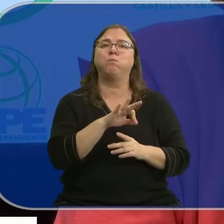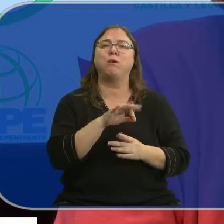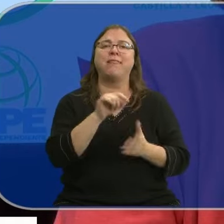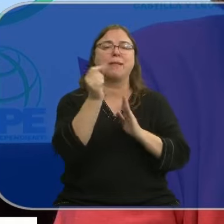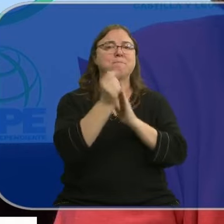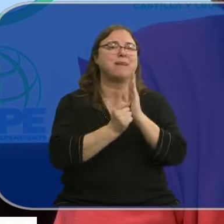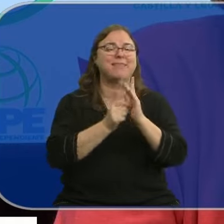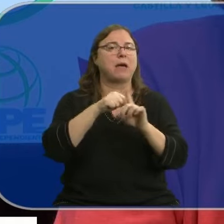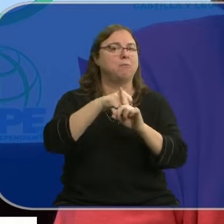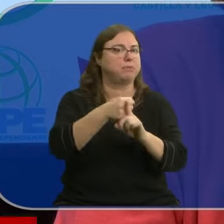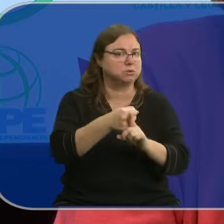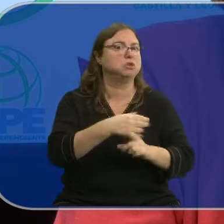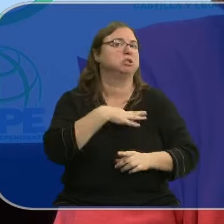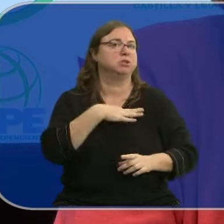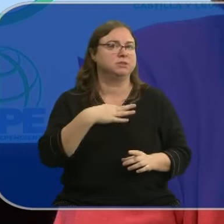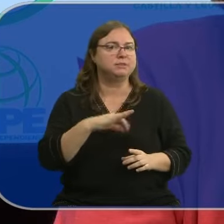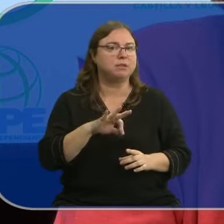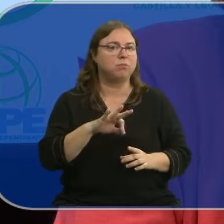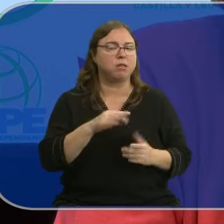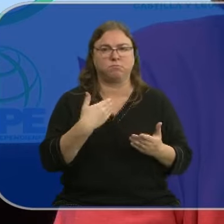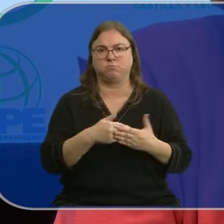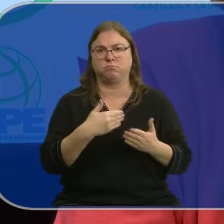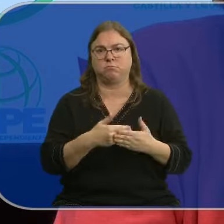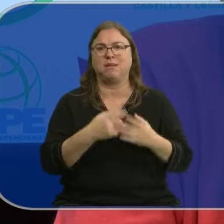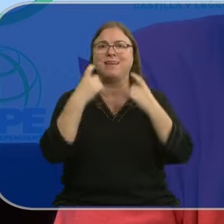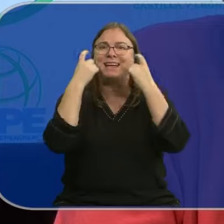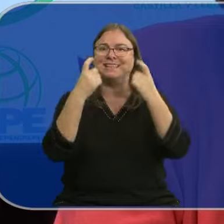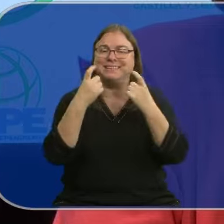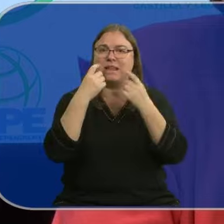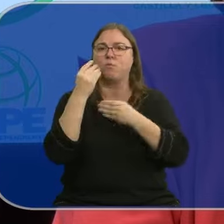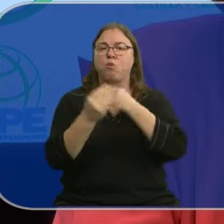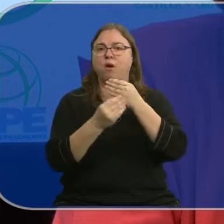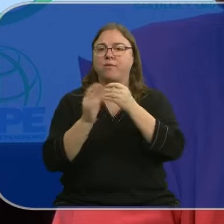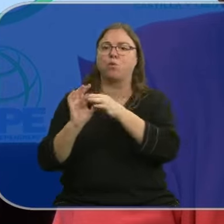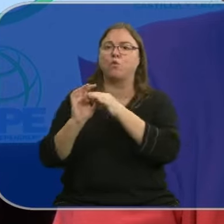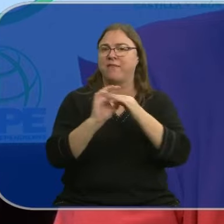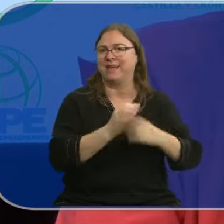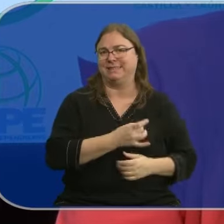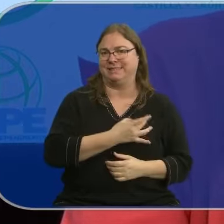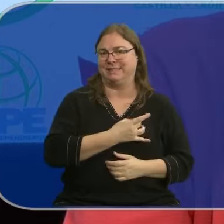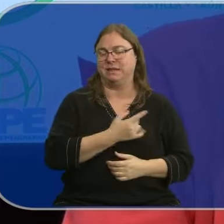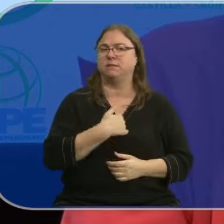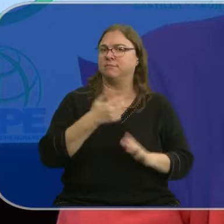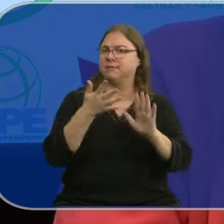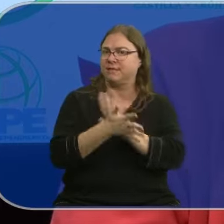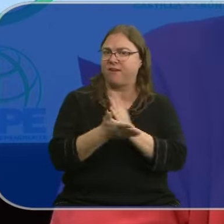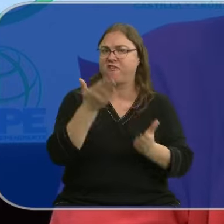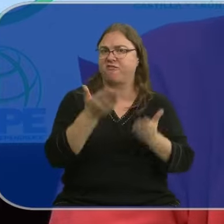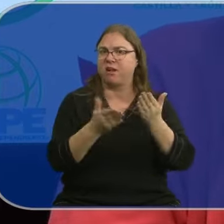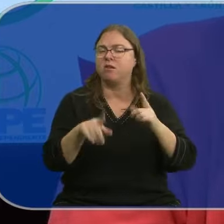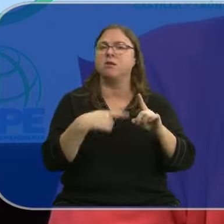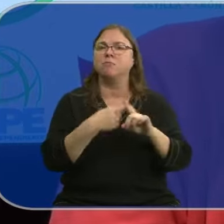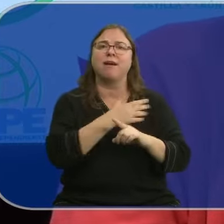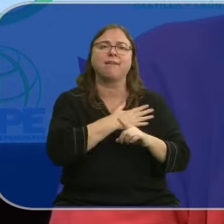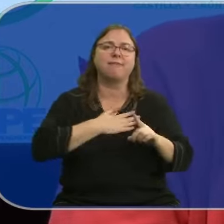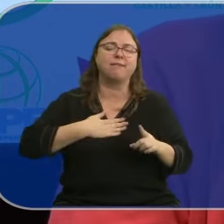ninguna medida de presión que evidentemente intentaríamos llevar en unidad sindical, valorando lo que esto supone y